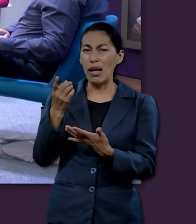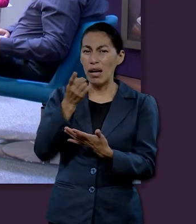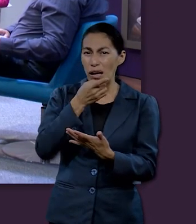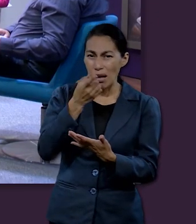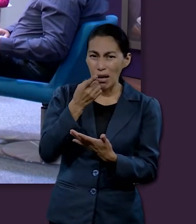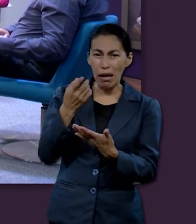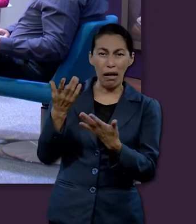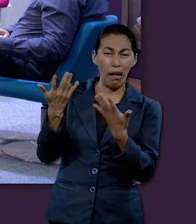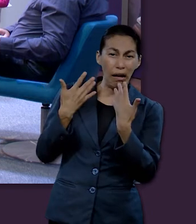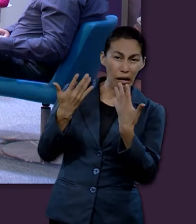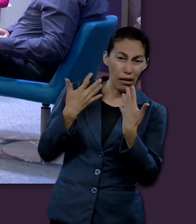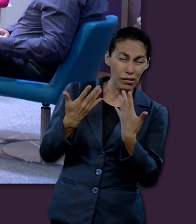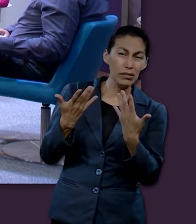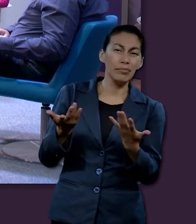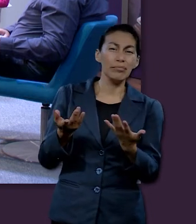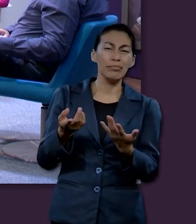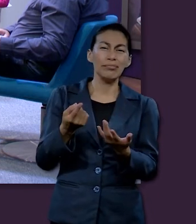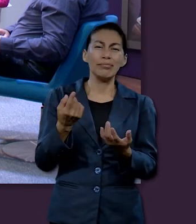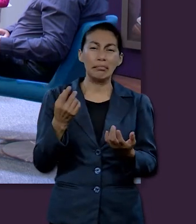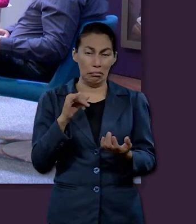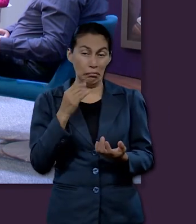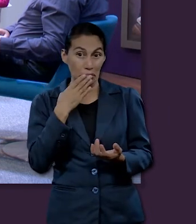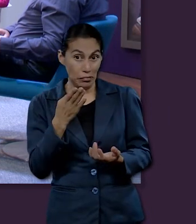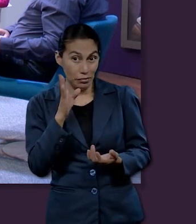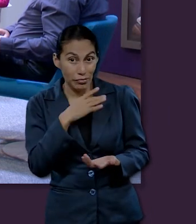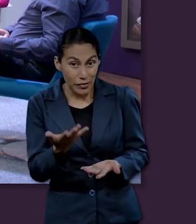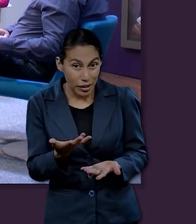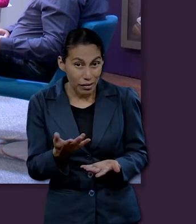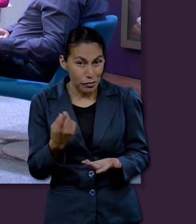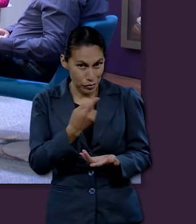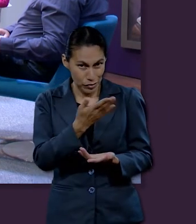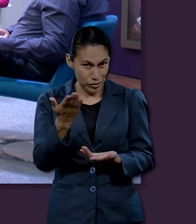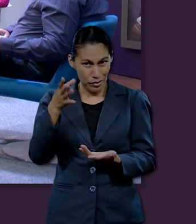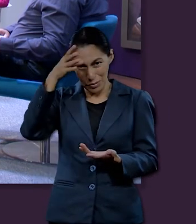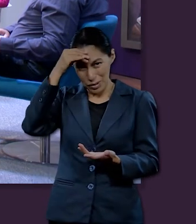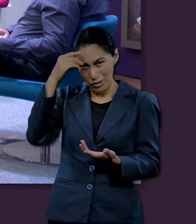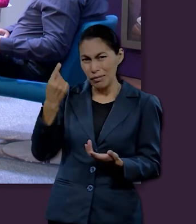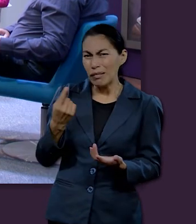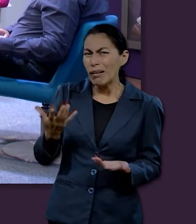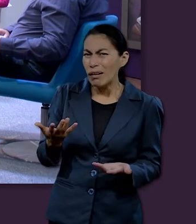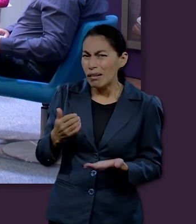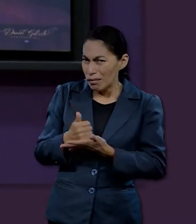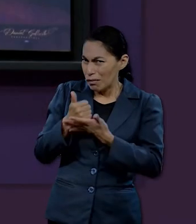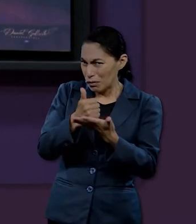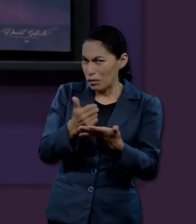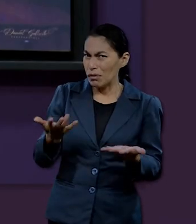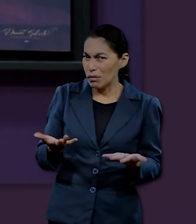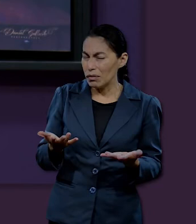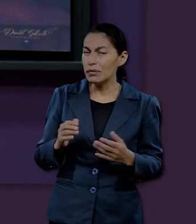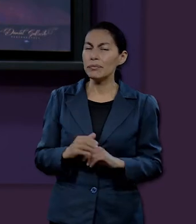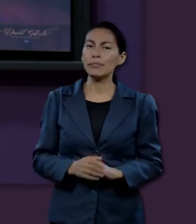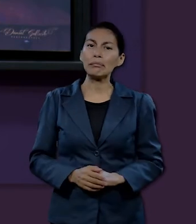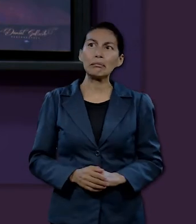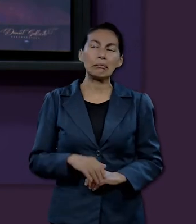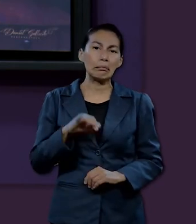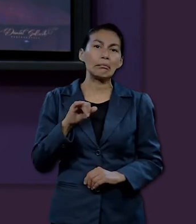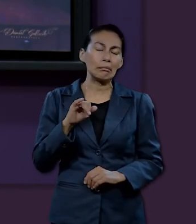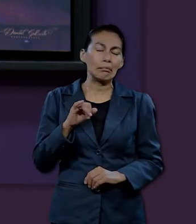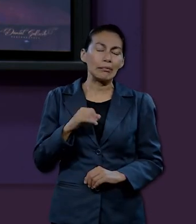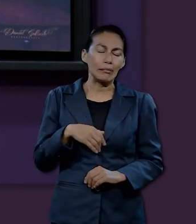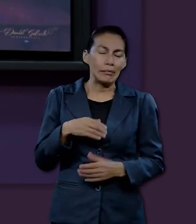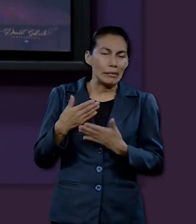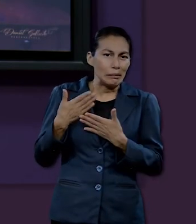aprendieron? ¿Las recuerda? ¿Les ayudó? Sí, yo recientemente tuve una